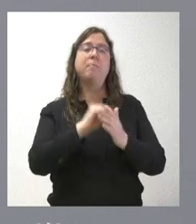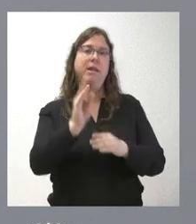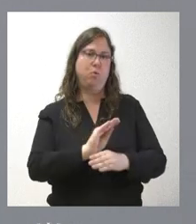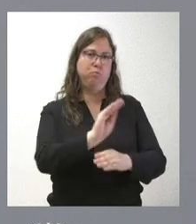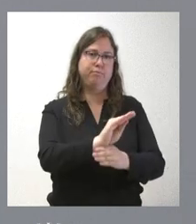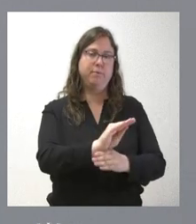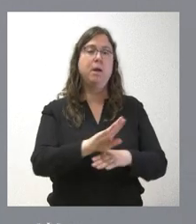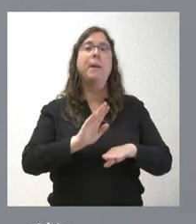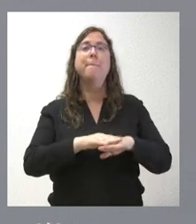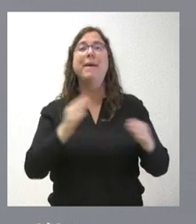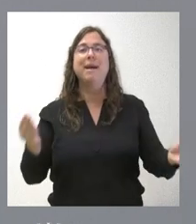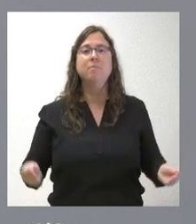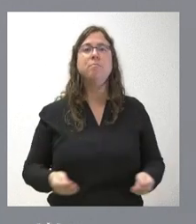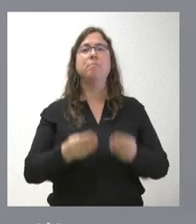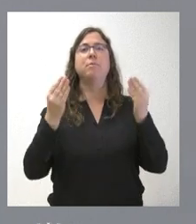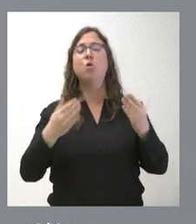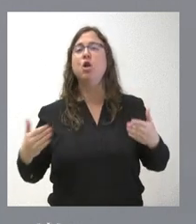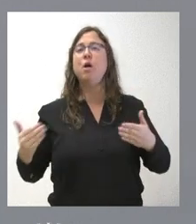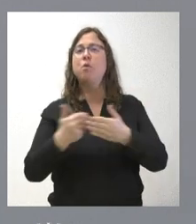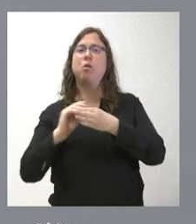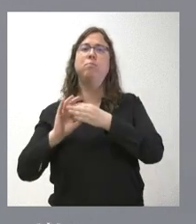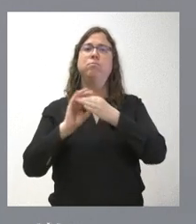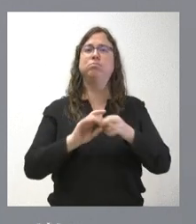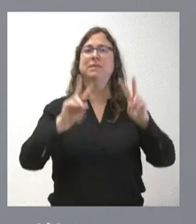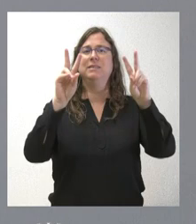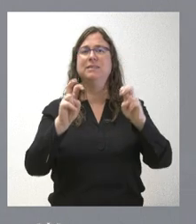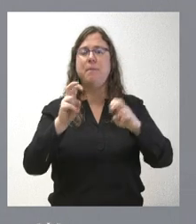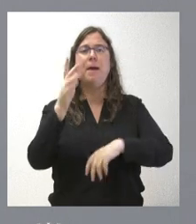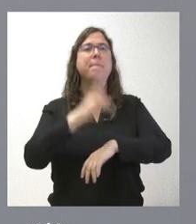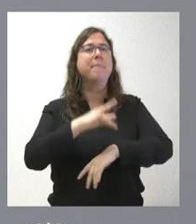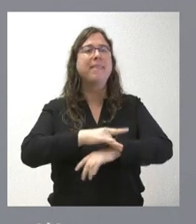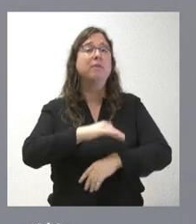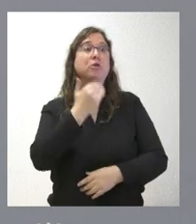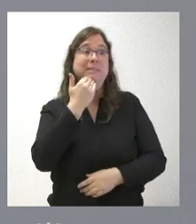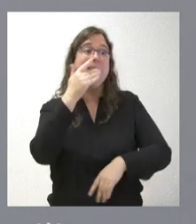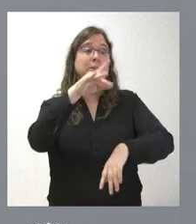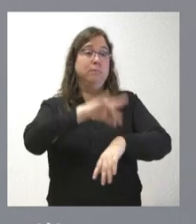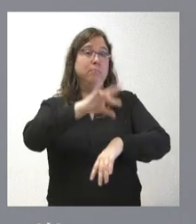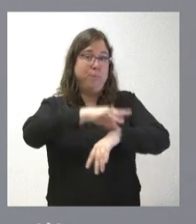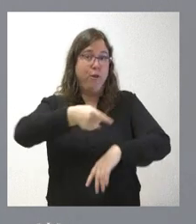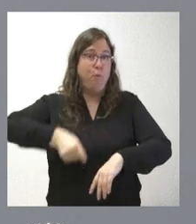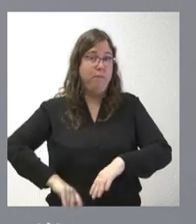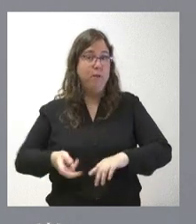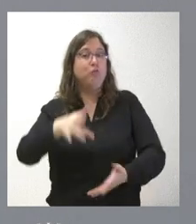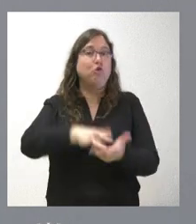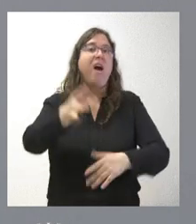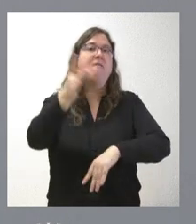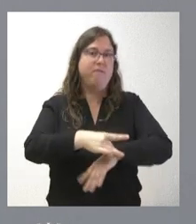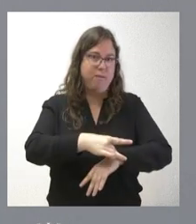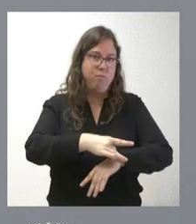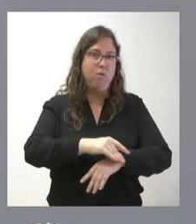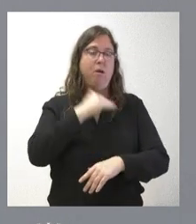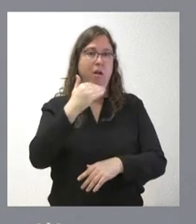para la mejora de todo lo que tiene que ver con los médicos que tienen algún tipo de enfermedad o patología que pueda estar asociada